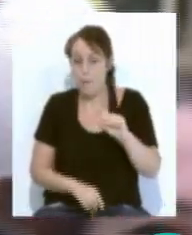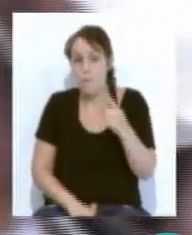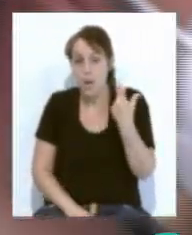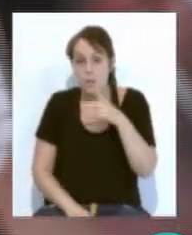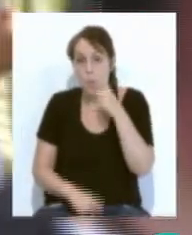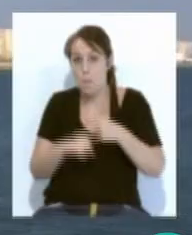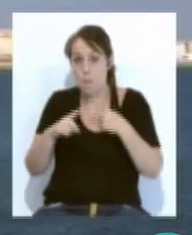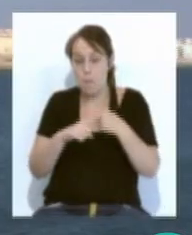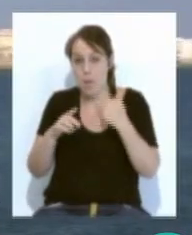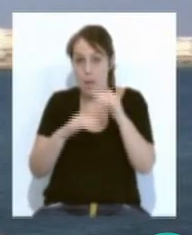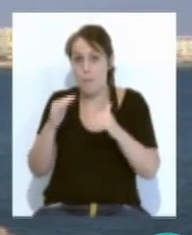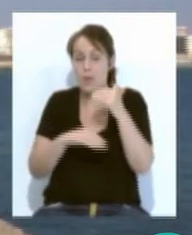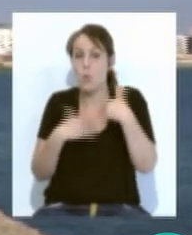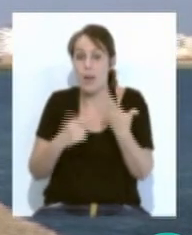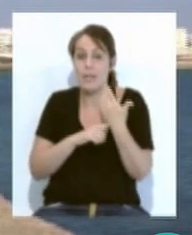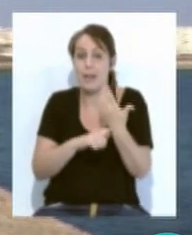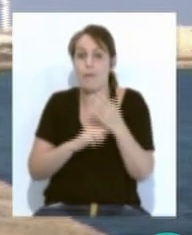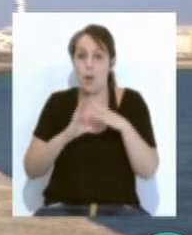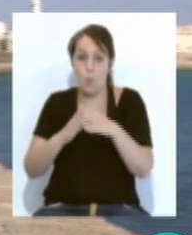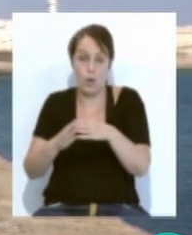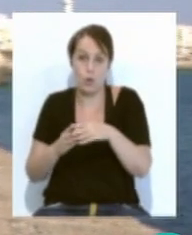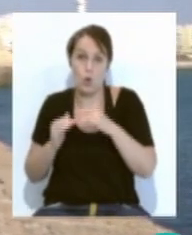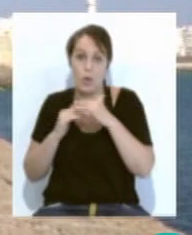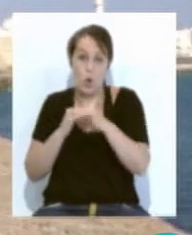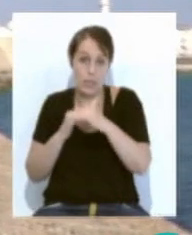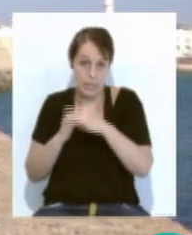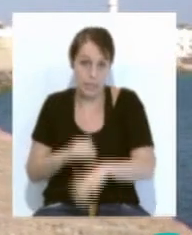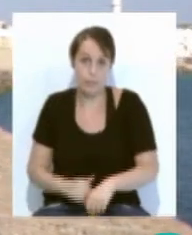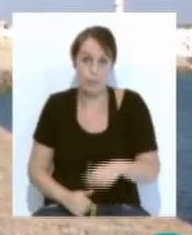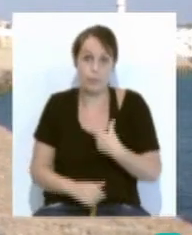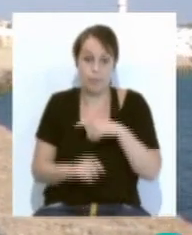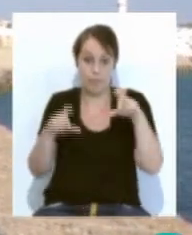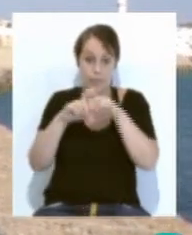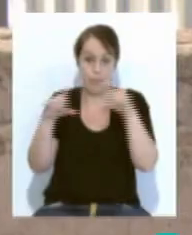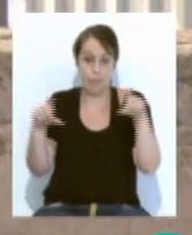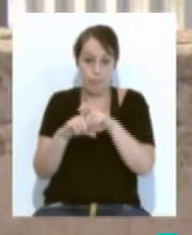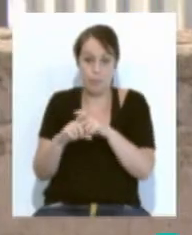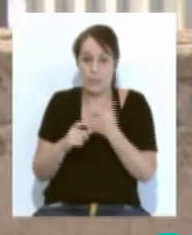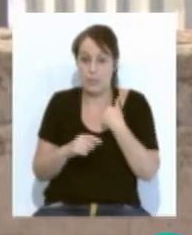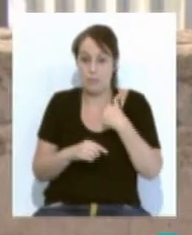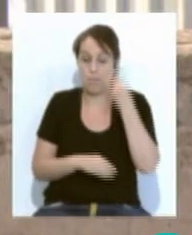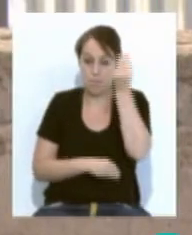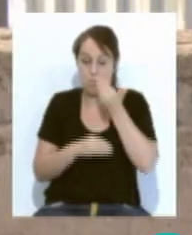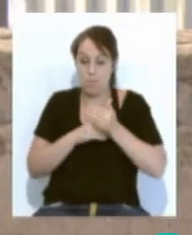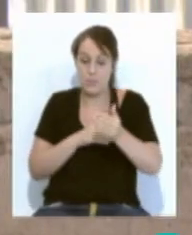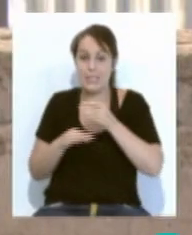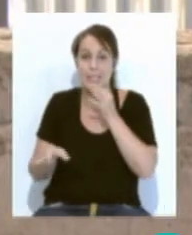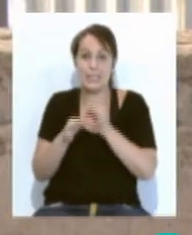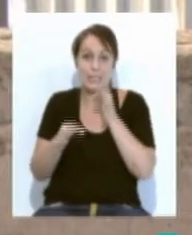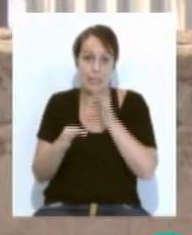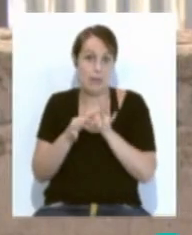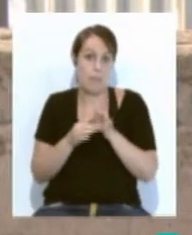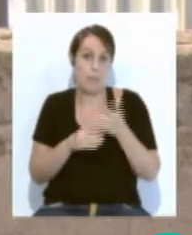de la media provincial, serán Tarifa, El Puerto y Conil. Oreca también arroja previsiones para el próximo mes de septiembre.